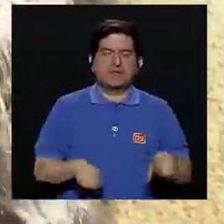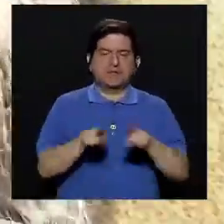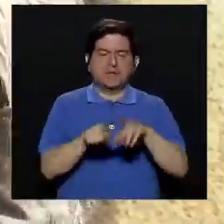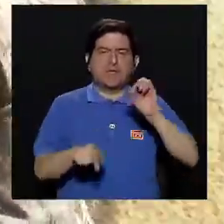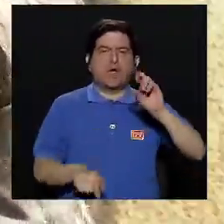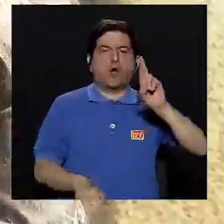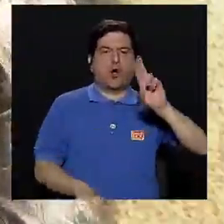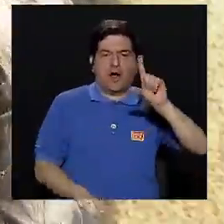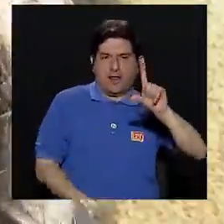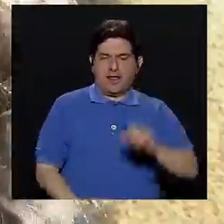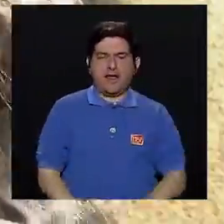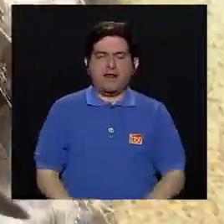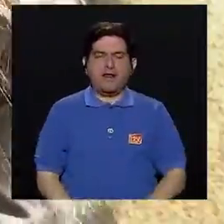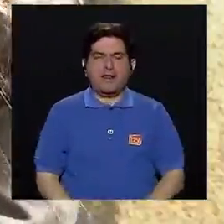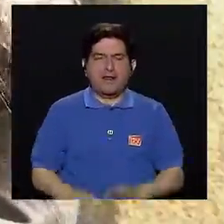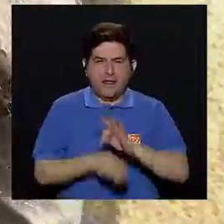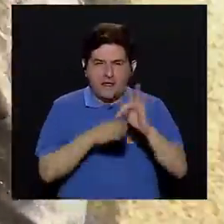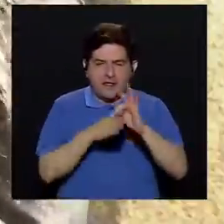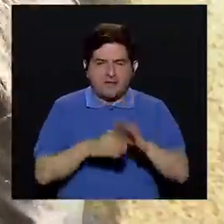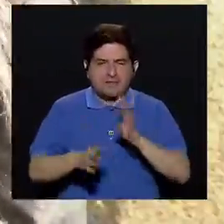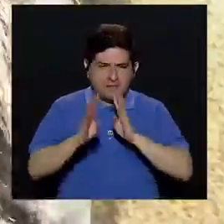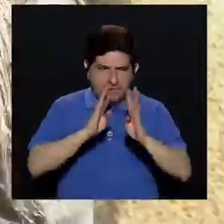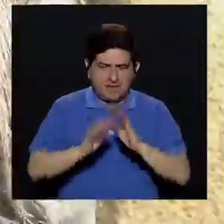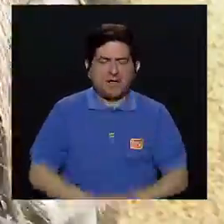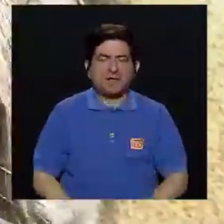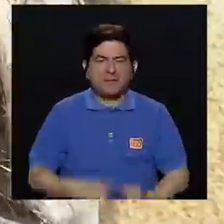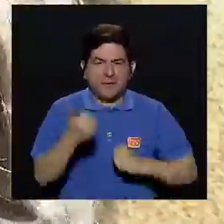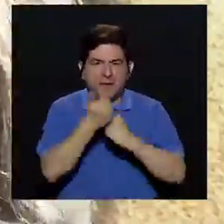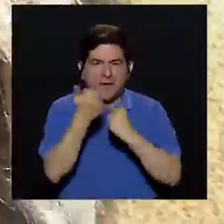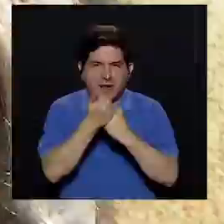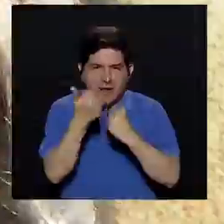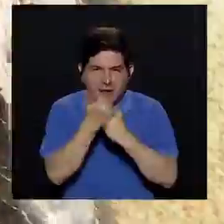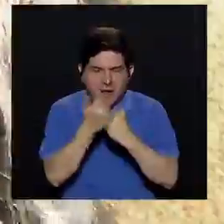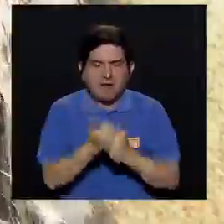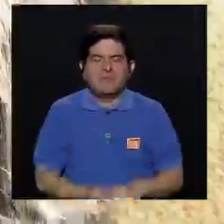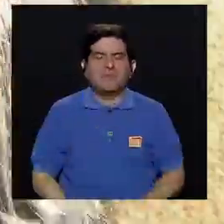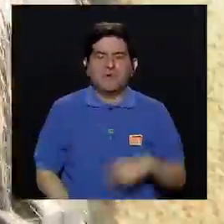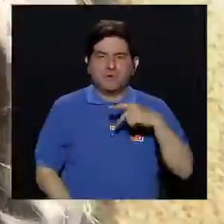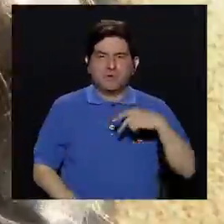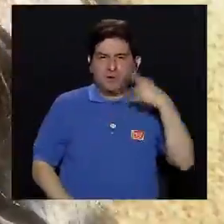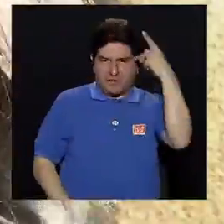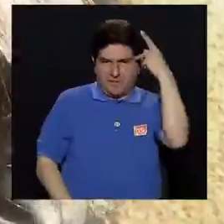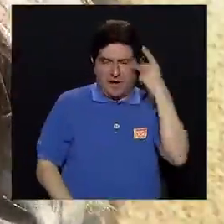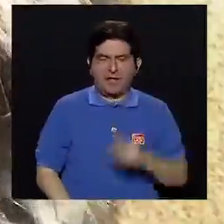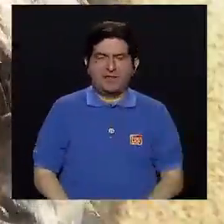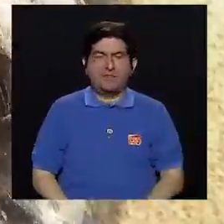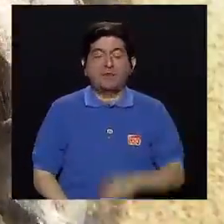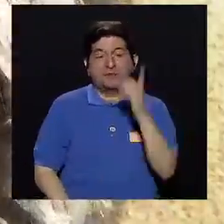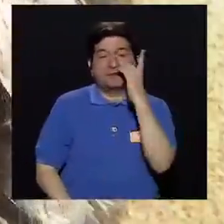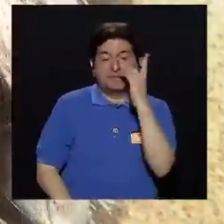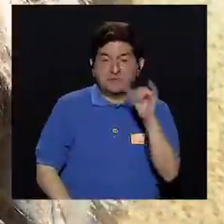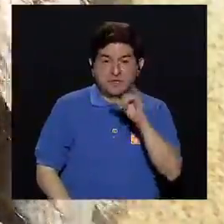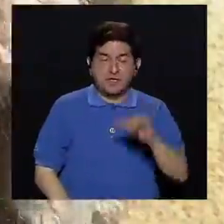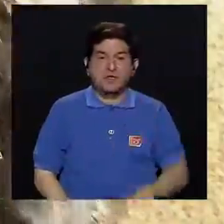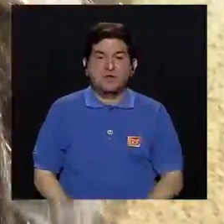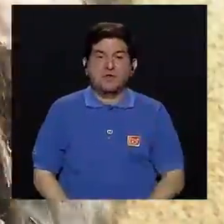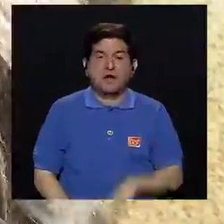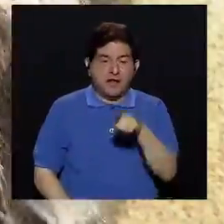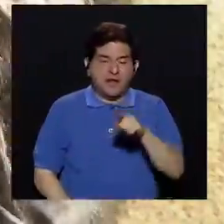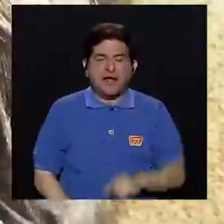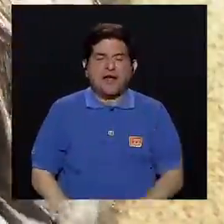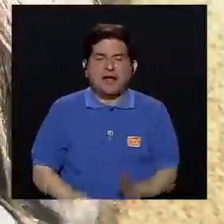otorrinolaringología, de terapia de lenguaje, de psiquiatría para apoyo a los padres, de odontología. La le valora también en la sección de